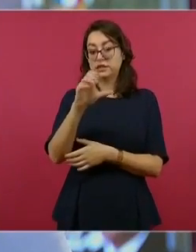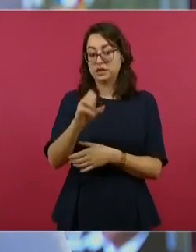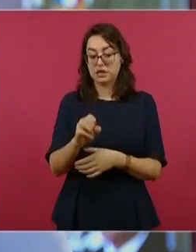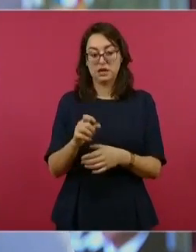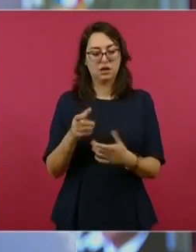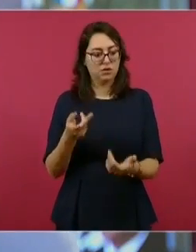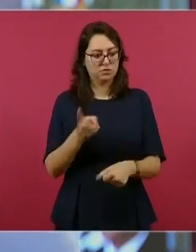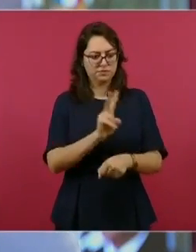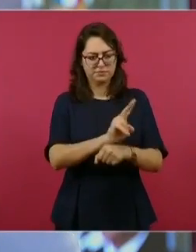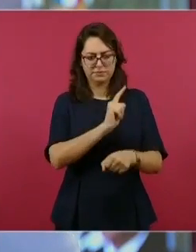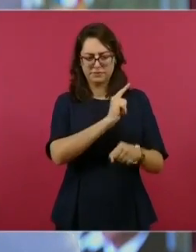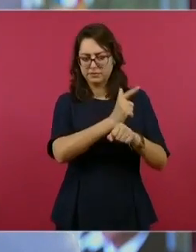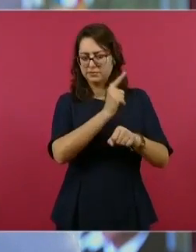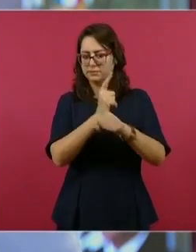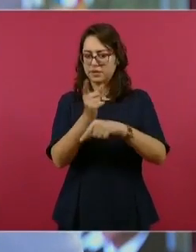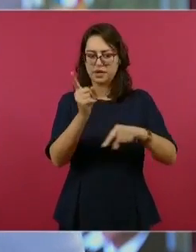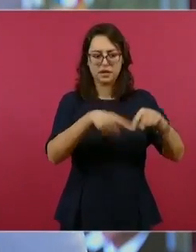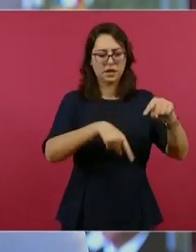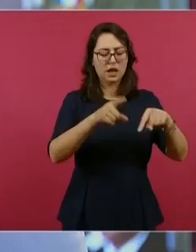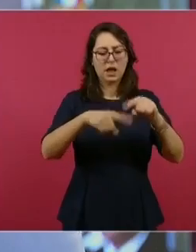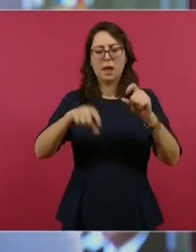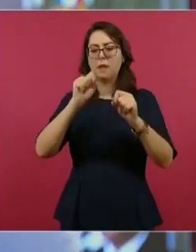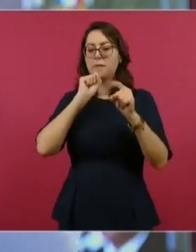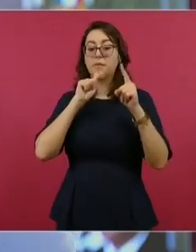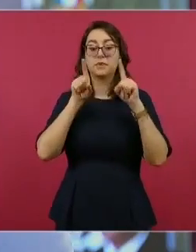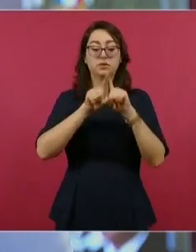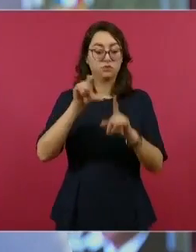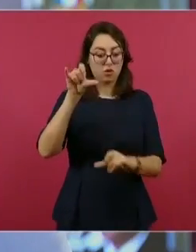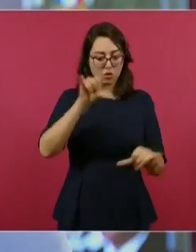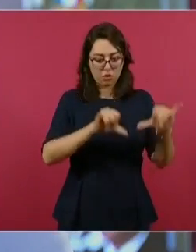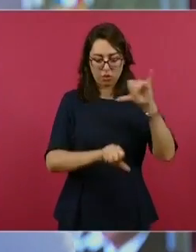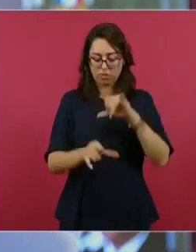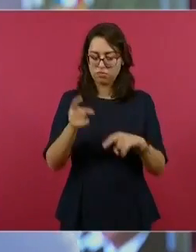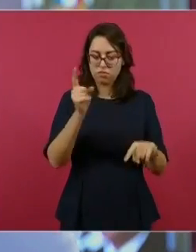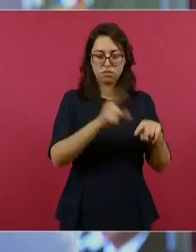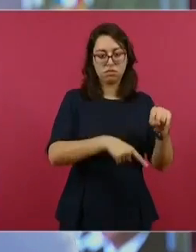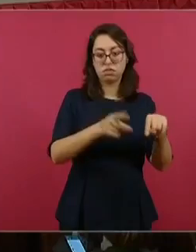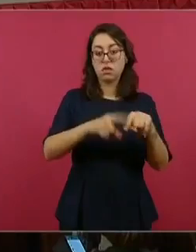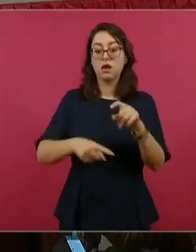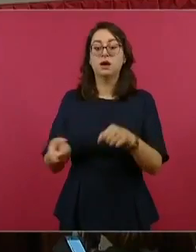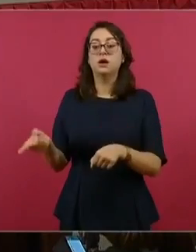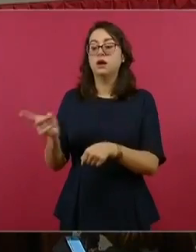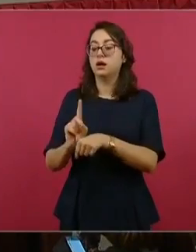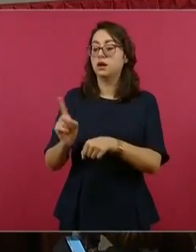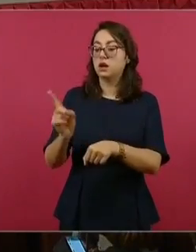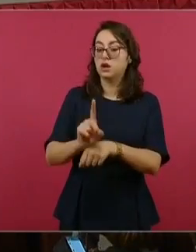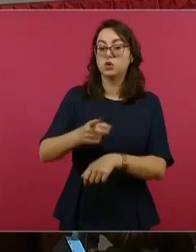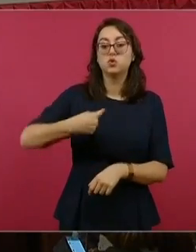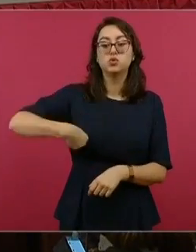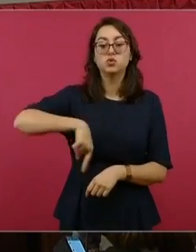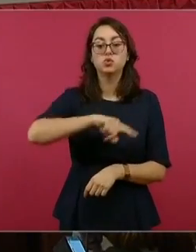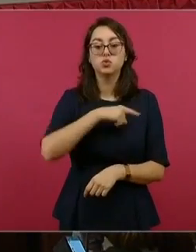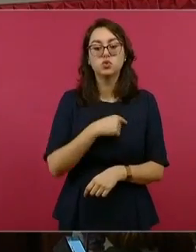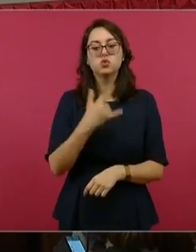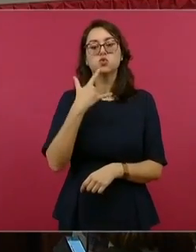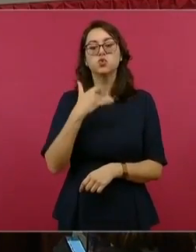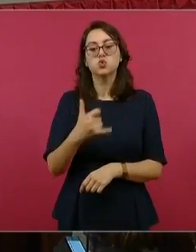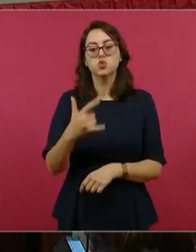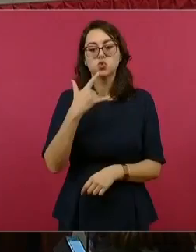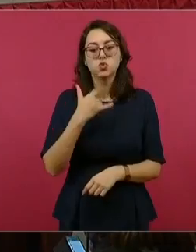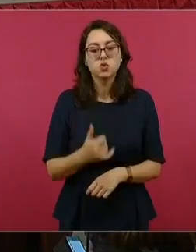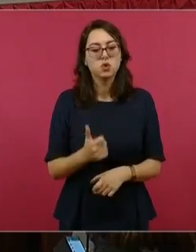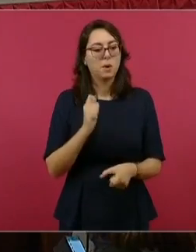de precursores y sustancias químicas, donde todos los días tenemos importantes resultados en